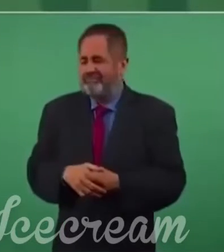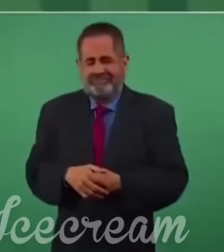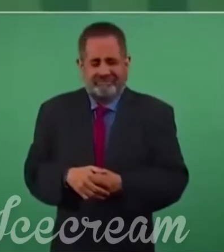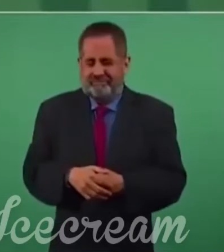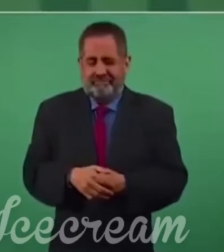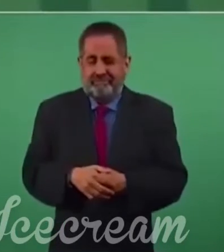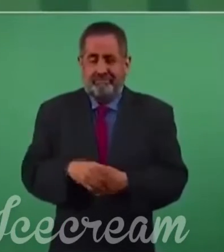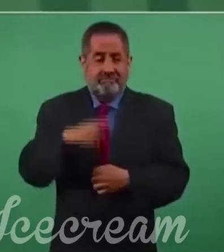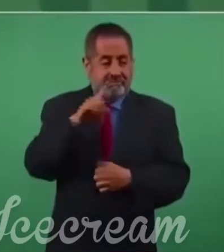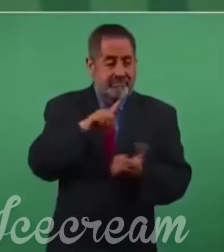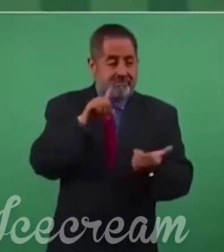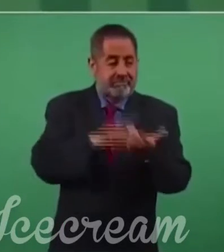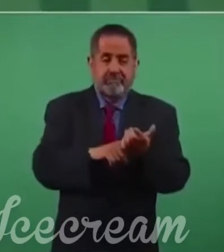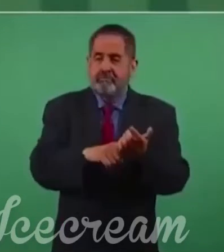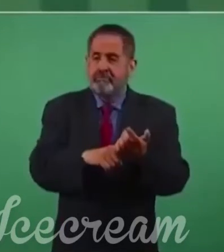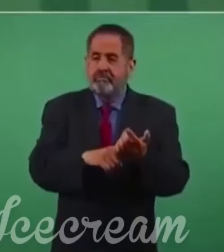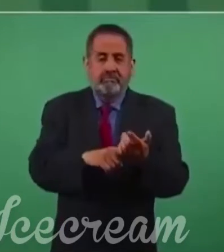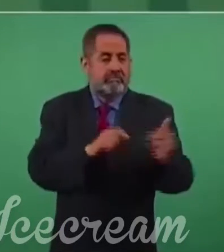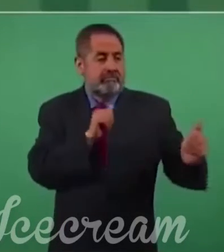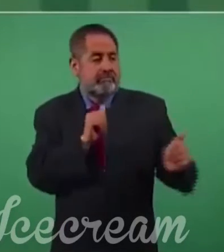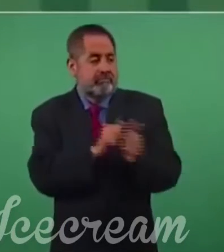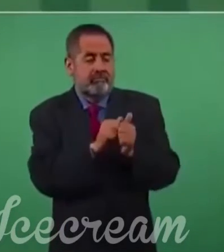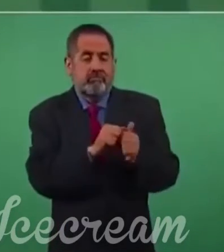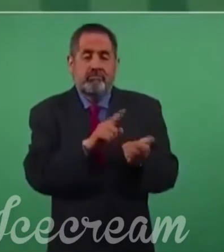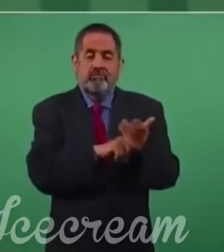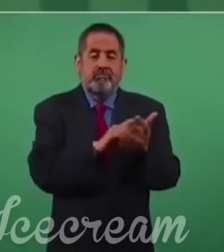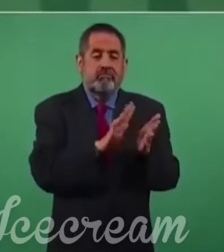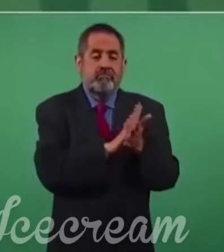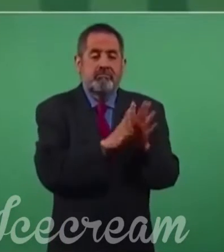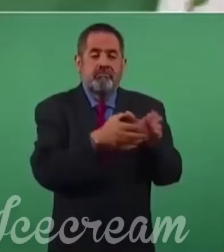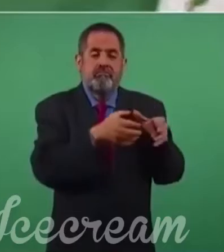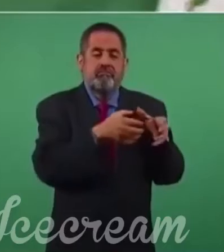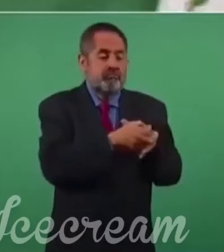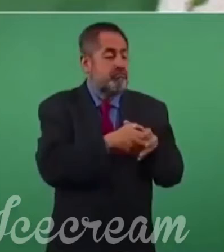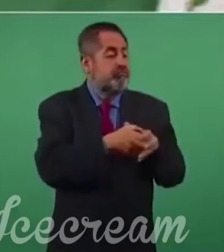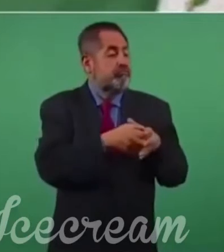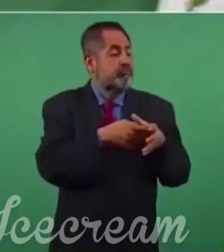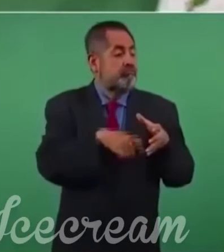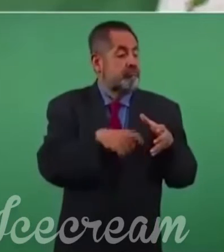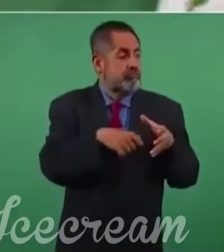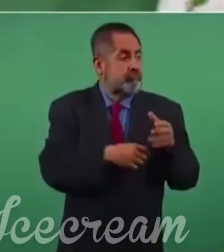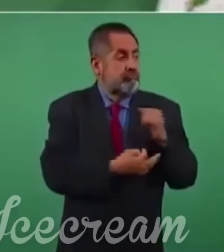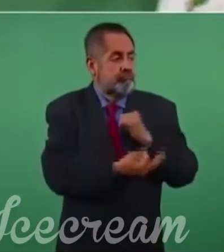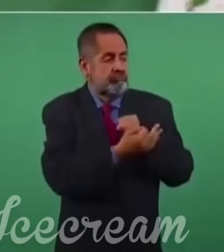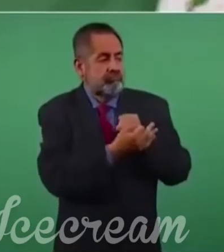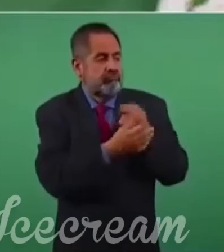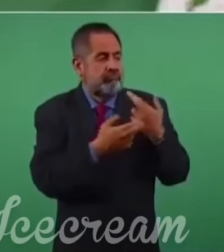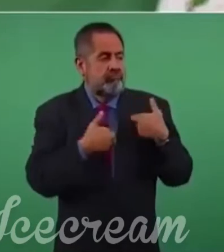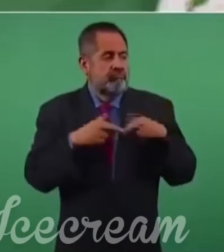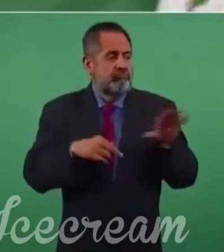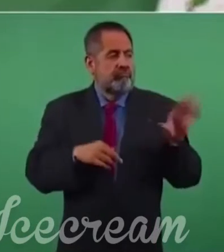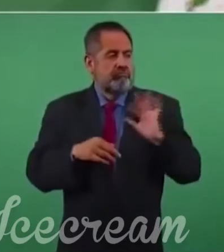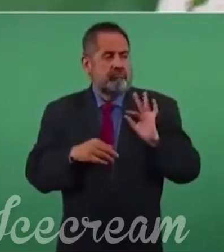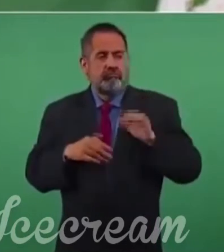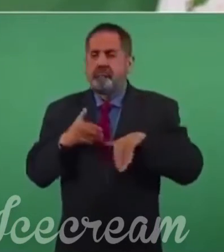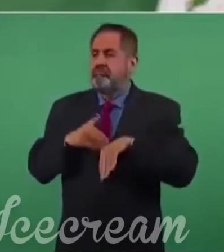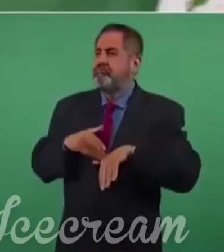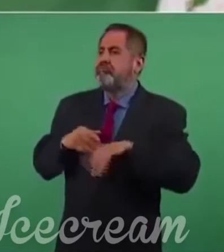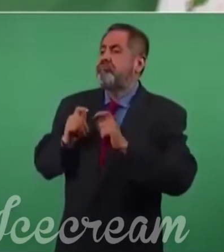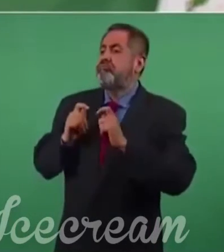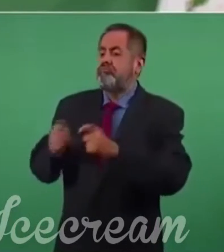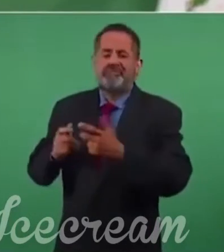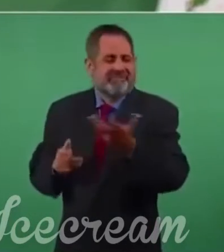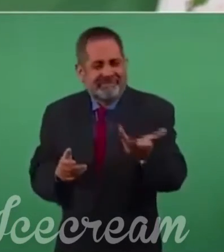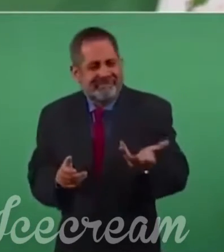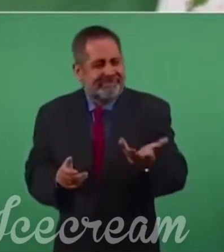representantes de grupos de intereses creados, pero es interesante presentar la